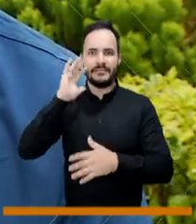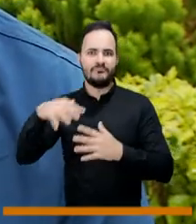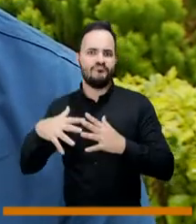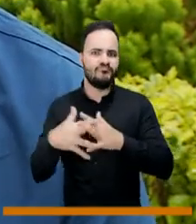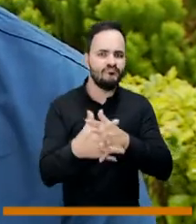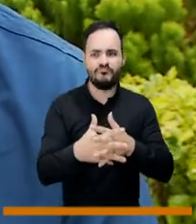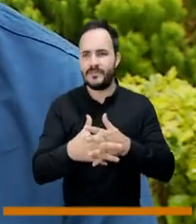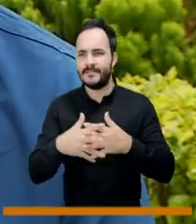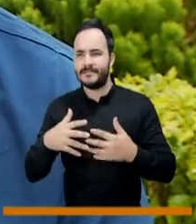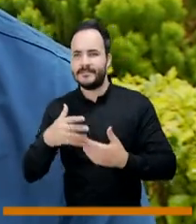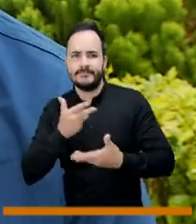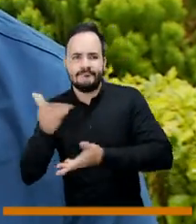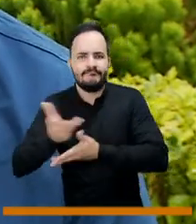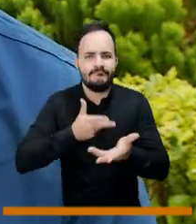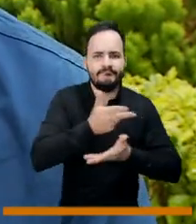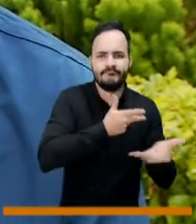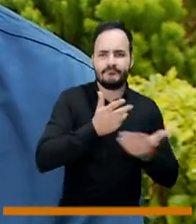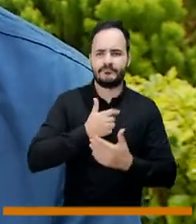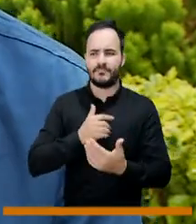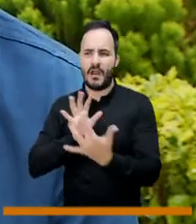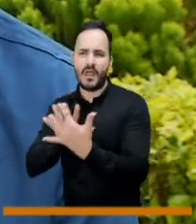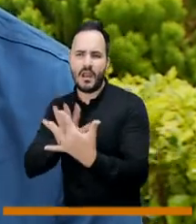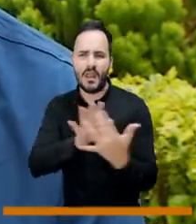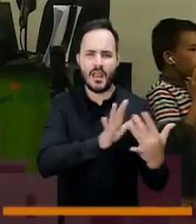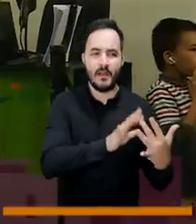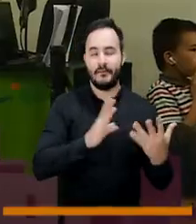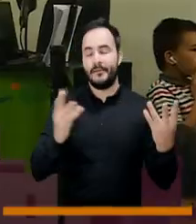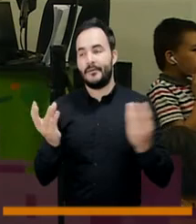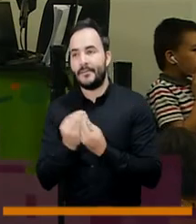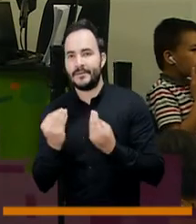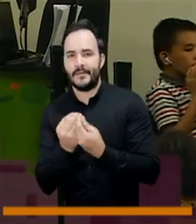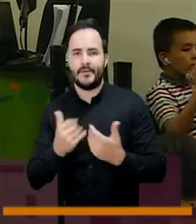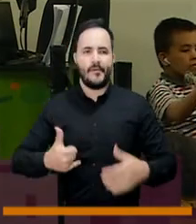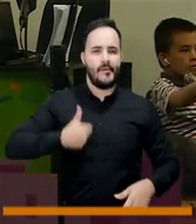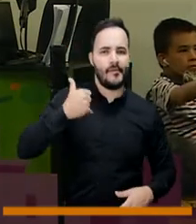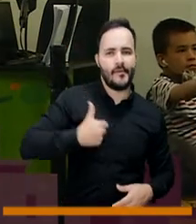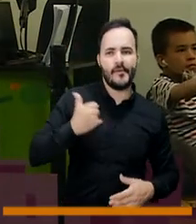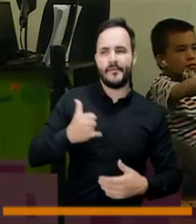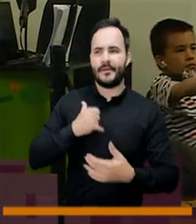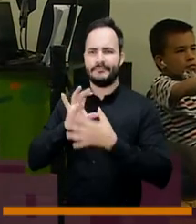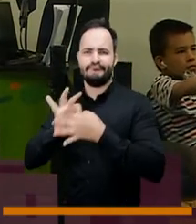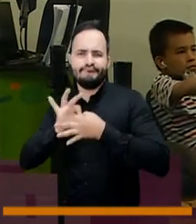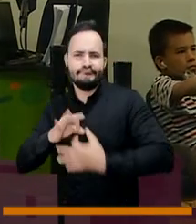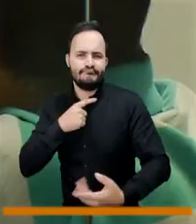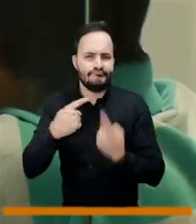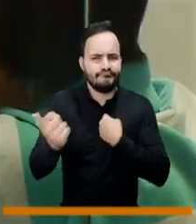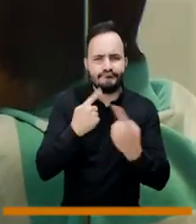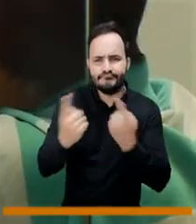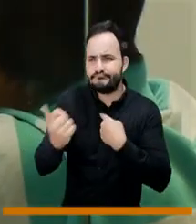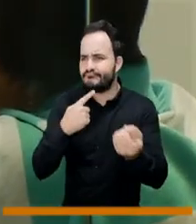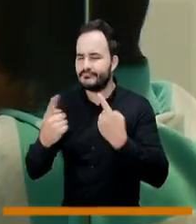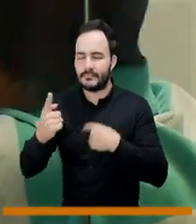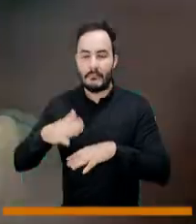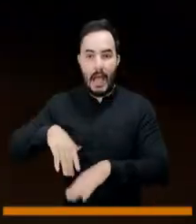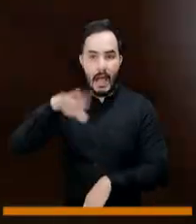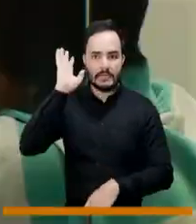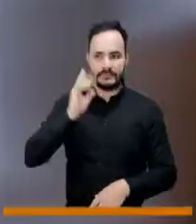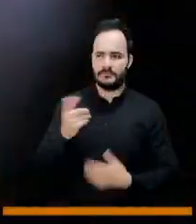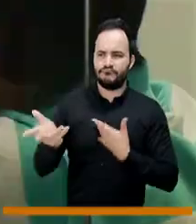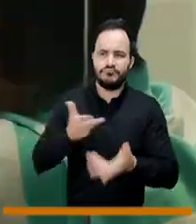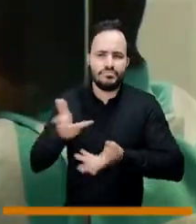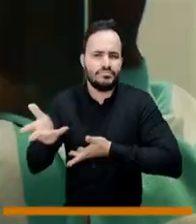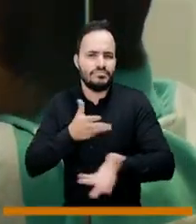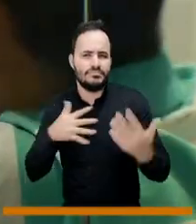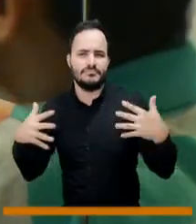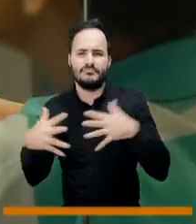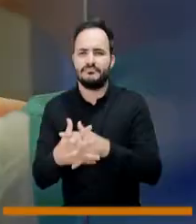estar, porque están conectados entre ellos, tienen canales de comunicación estables, constantes, jóvenes